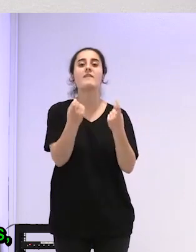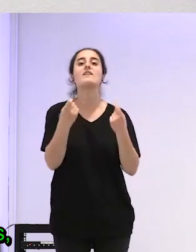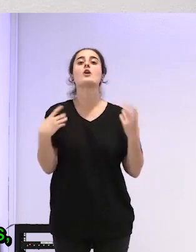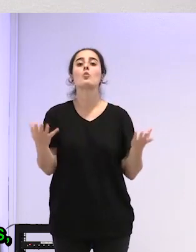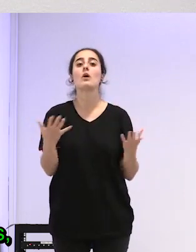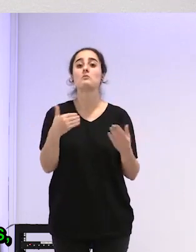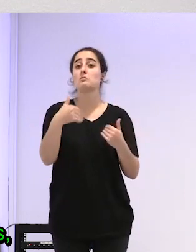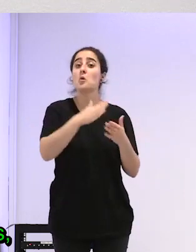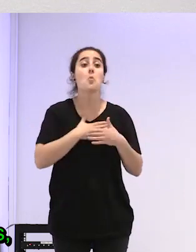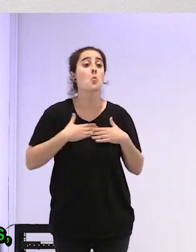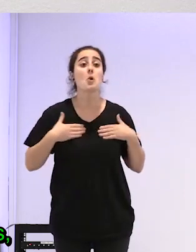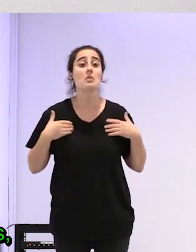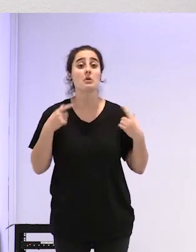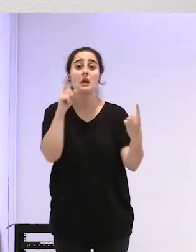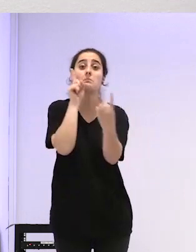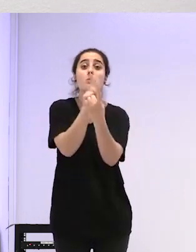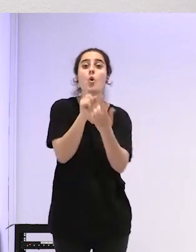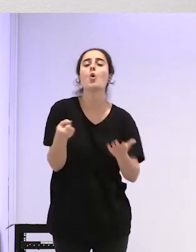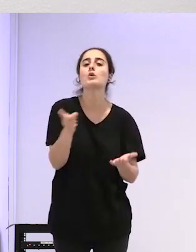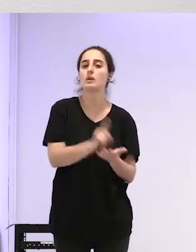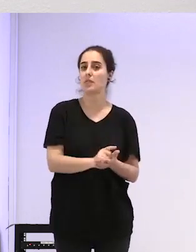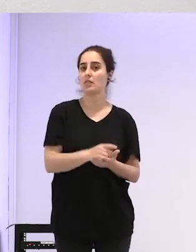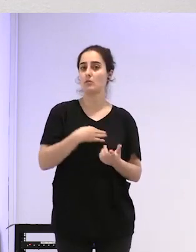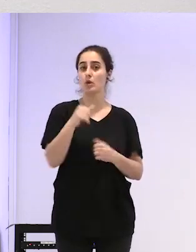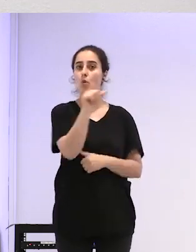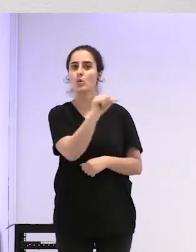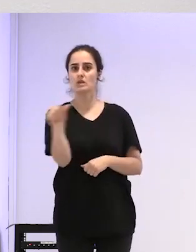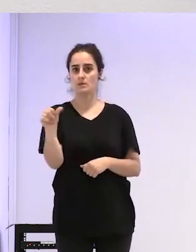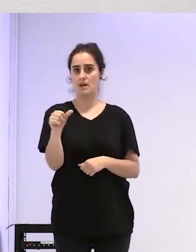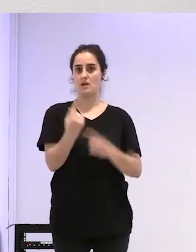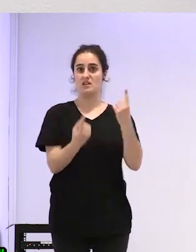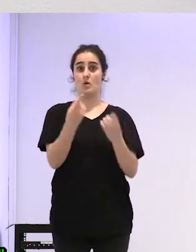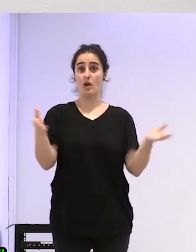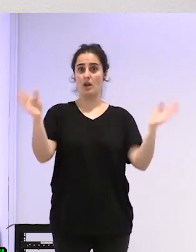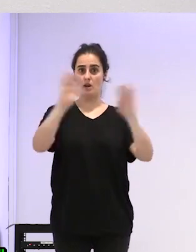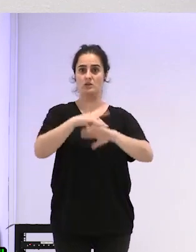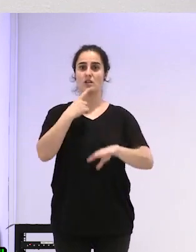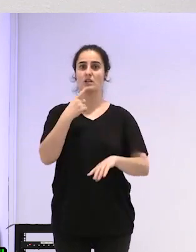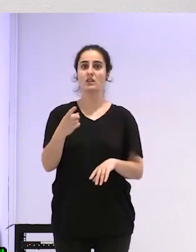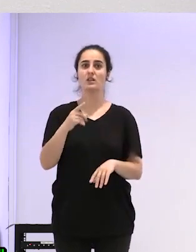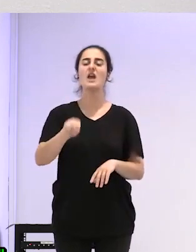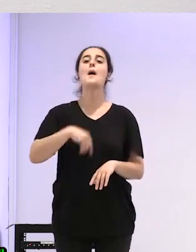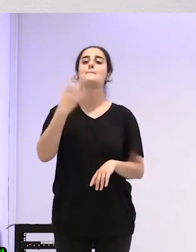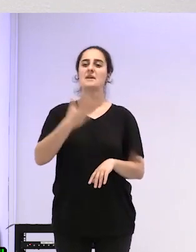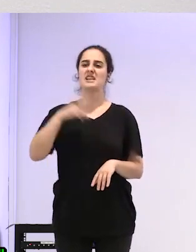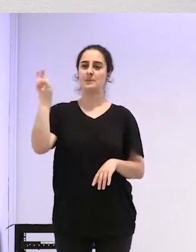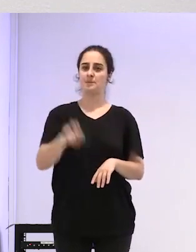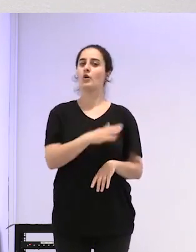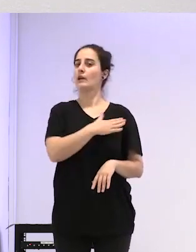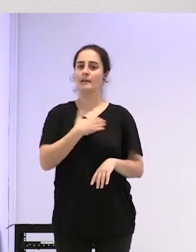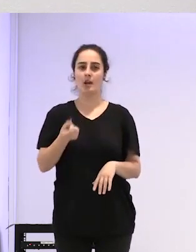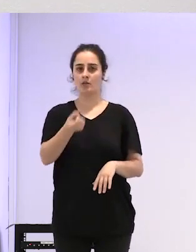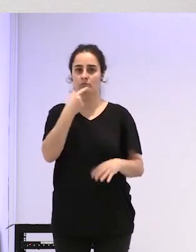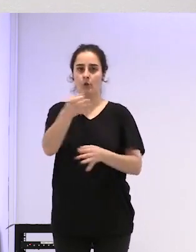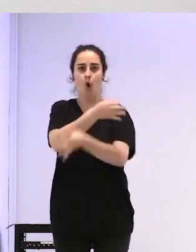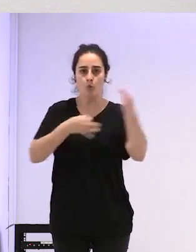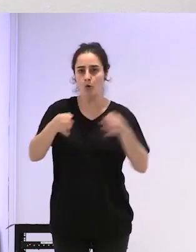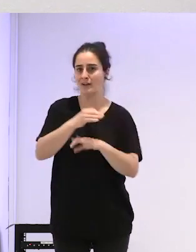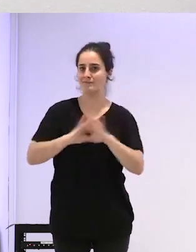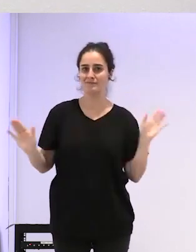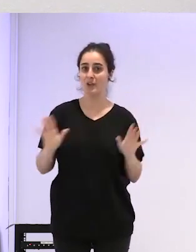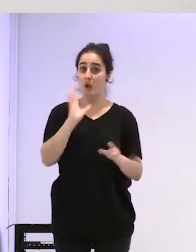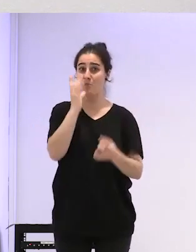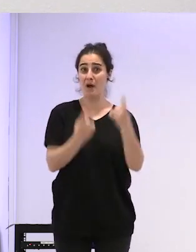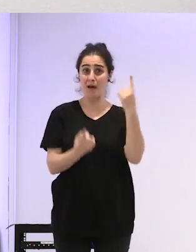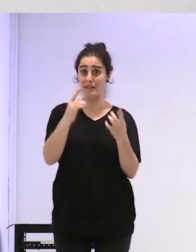quieras que puede ser una semana y hay quien te escribe por la noche diciendo vengo mañana y quiero las orcas porque a veces pasa esto